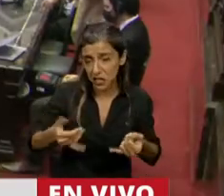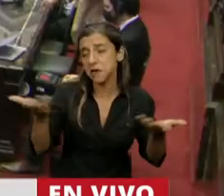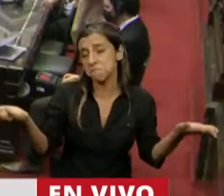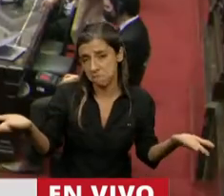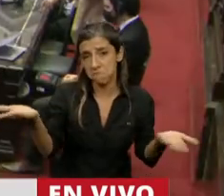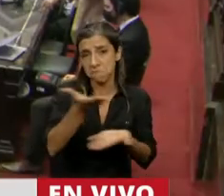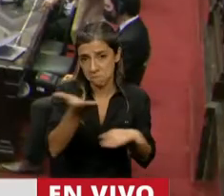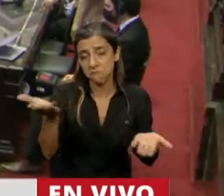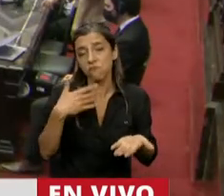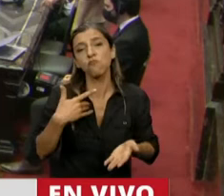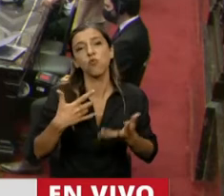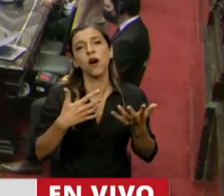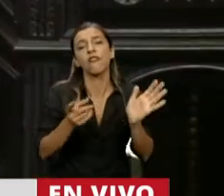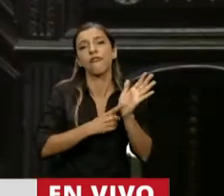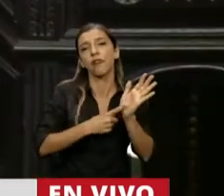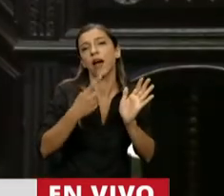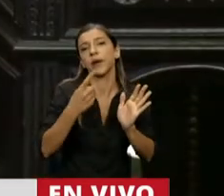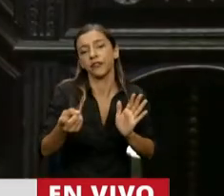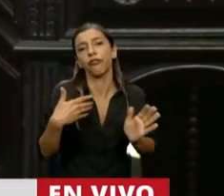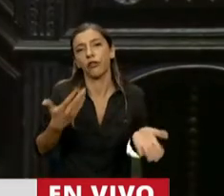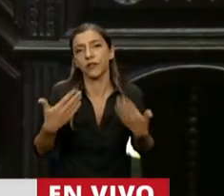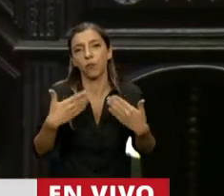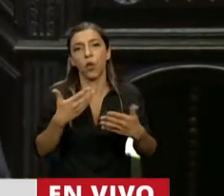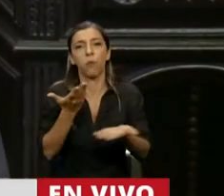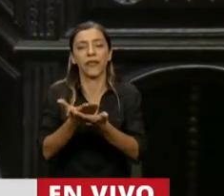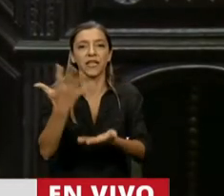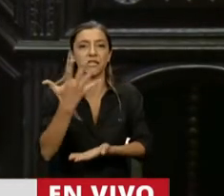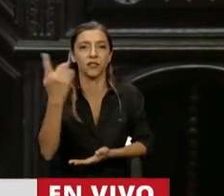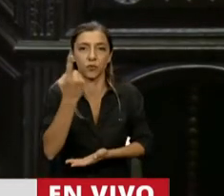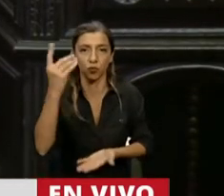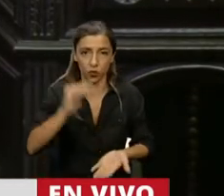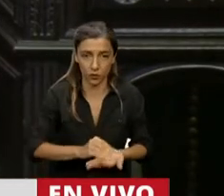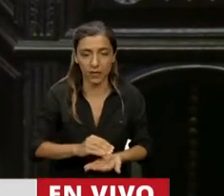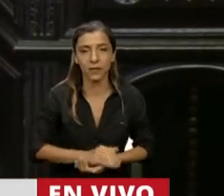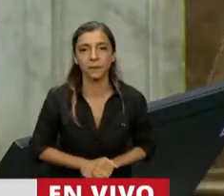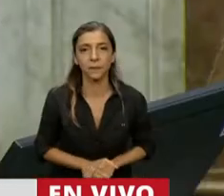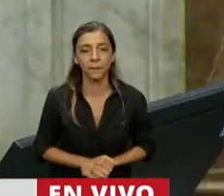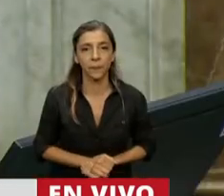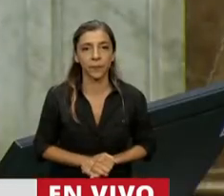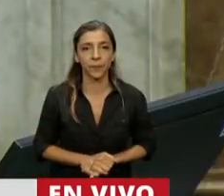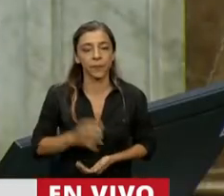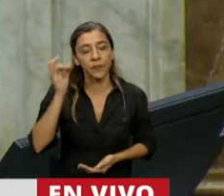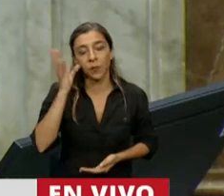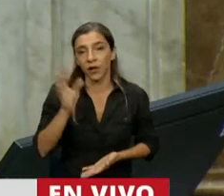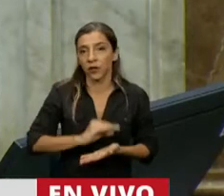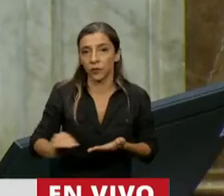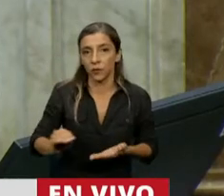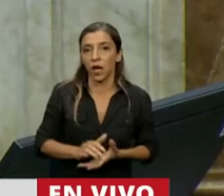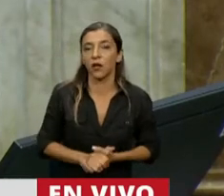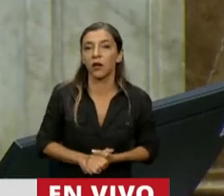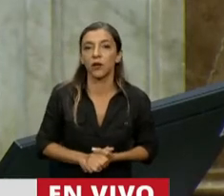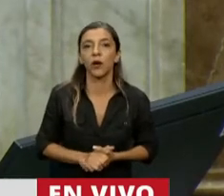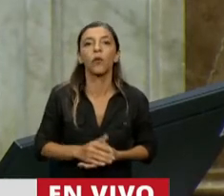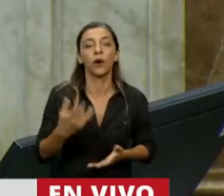función del reglamento voy a pedir 5 minutos más. No va a ser mucho, presidente. Disculpe, señor diputado. No va a ser mucho, sigo. ¿Quién de los